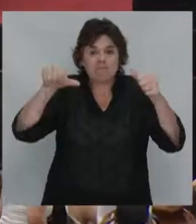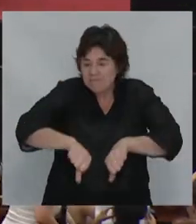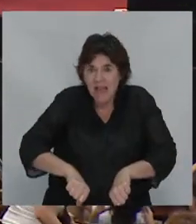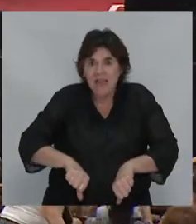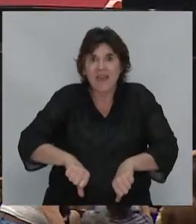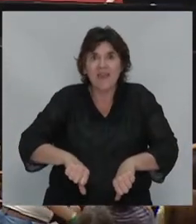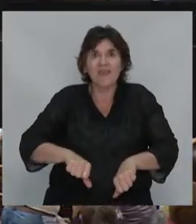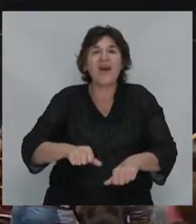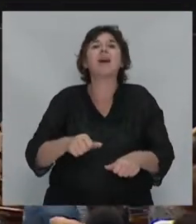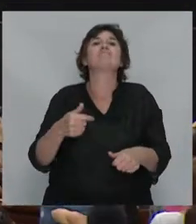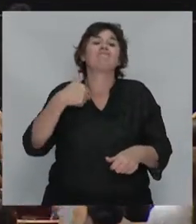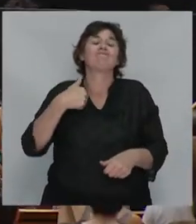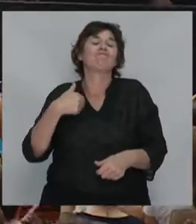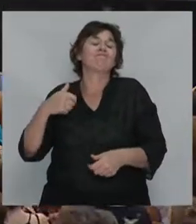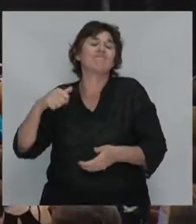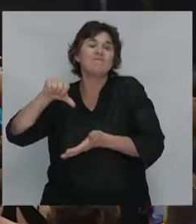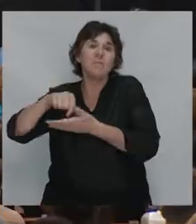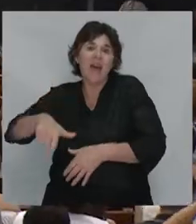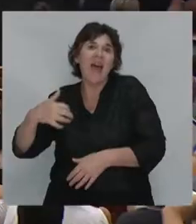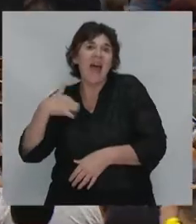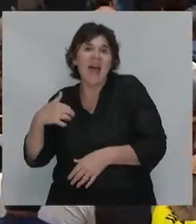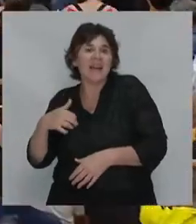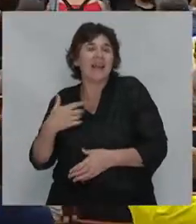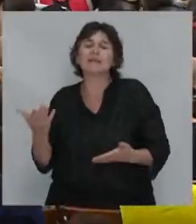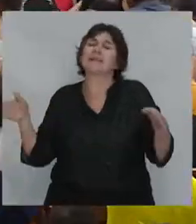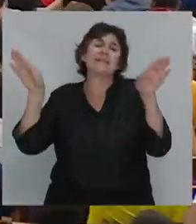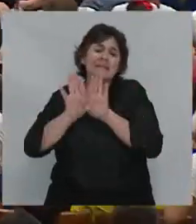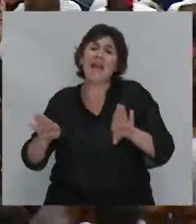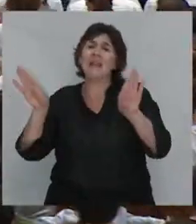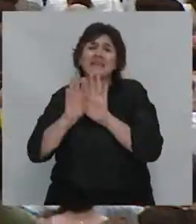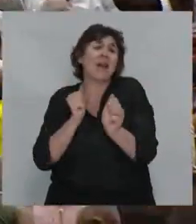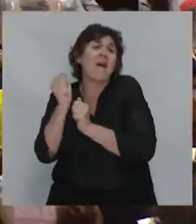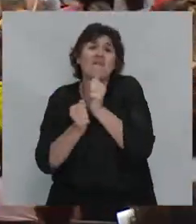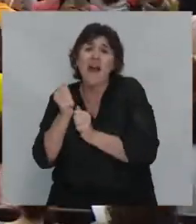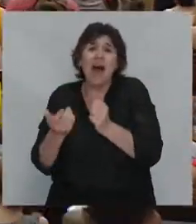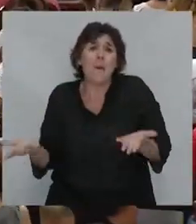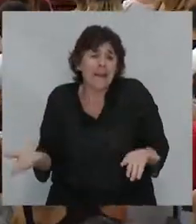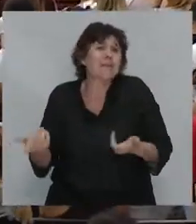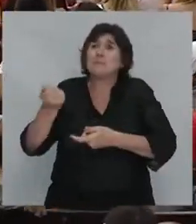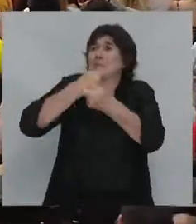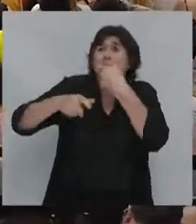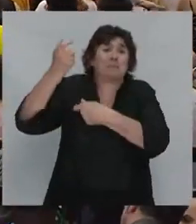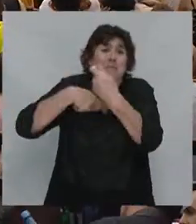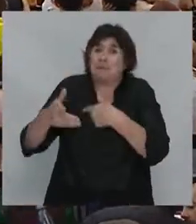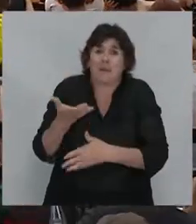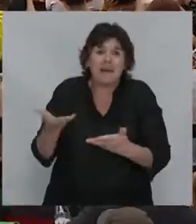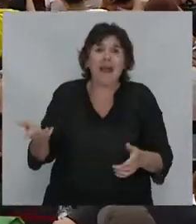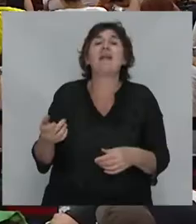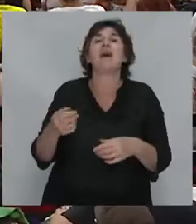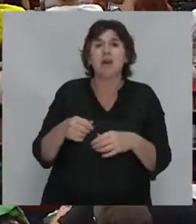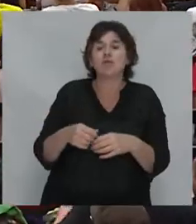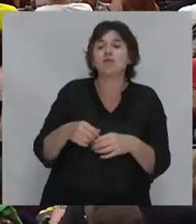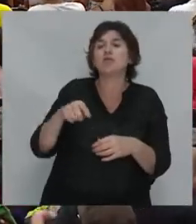economías, nuestro país cierra sus fábricas y deja de exportar. Y eso le toca al pequeño productor que está en la esquina,